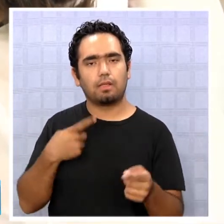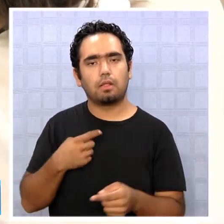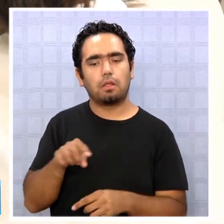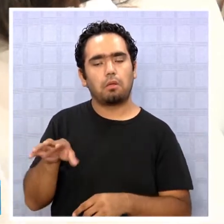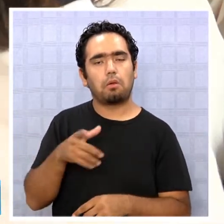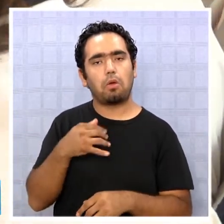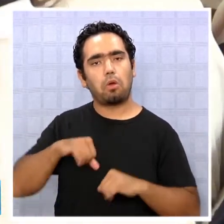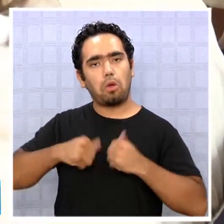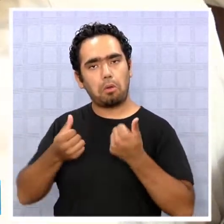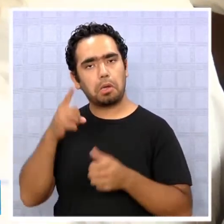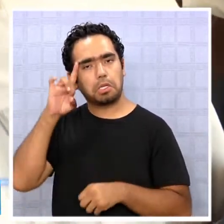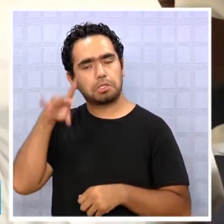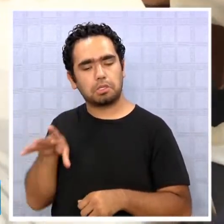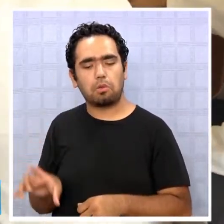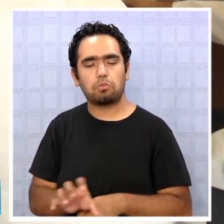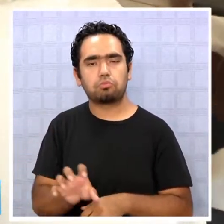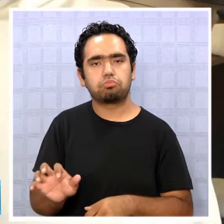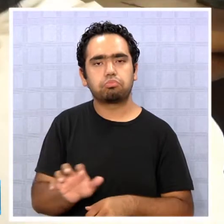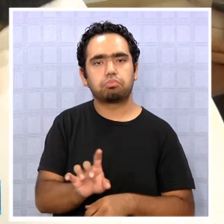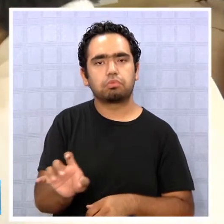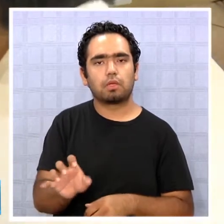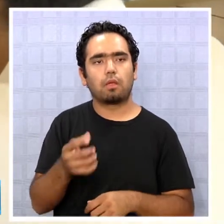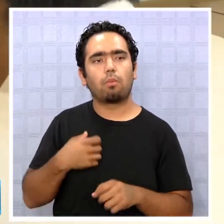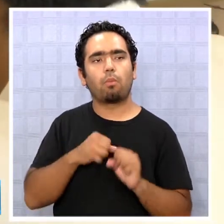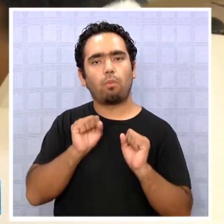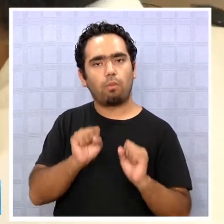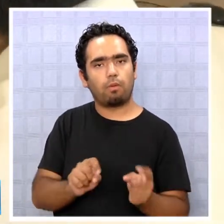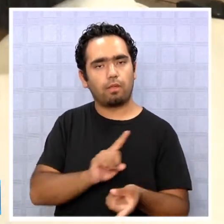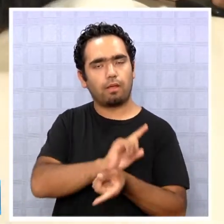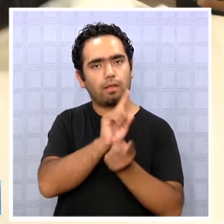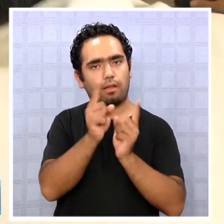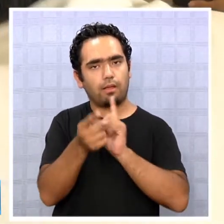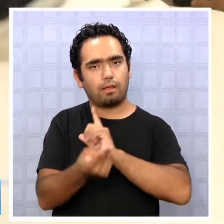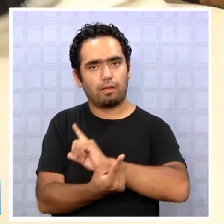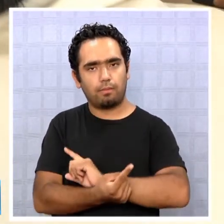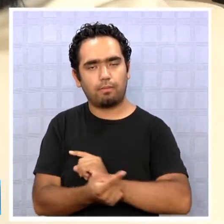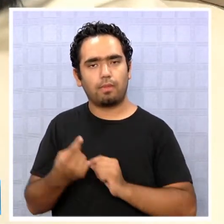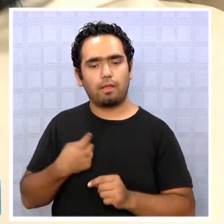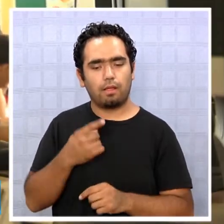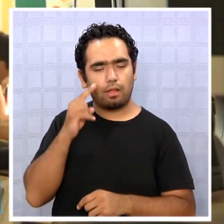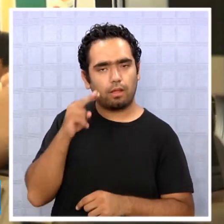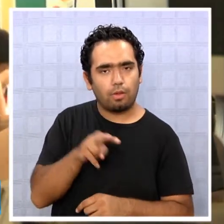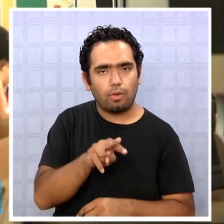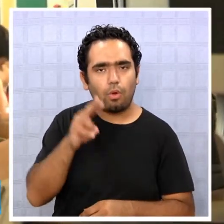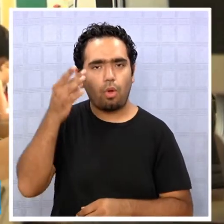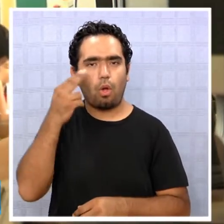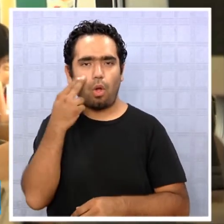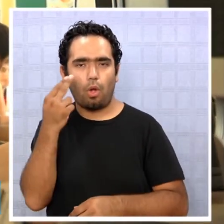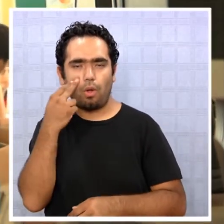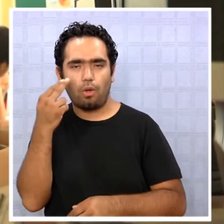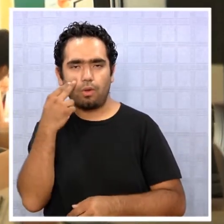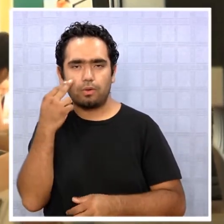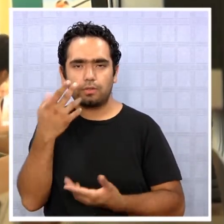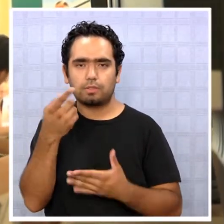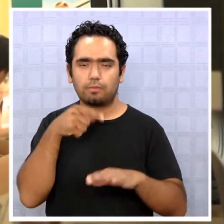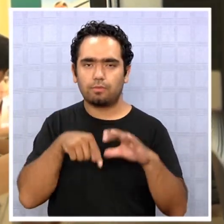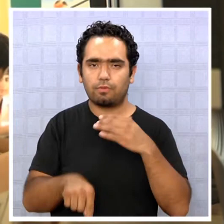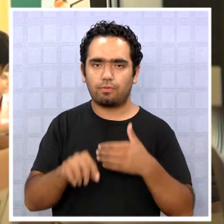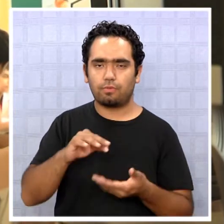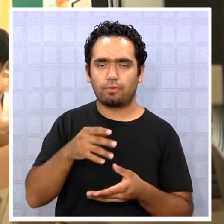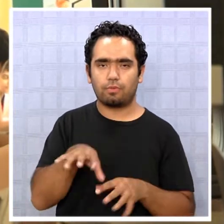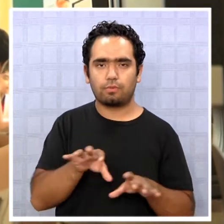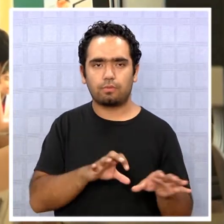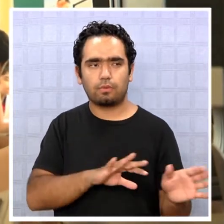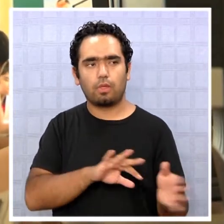variar la real percepción sobre los conocimientos computacionales de los alumnos. Dos estudiantes de la Escuela Violeta